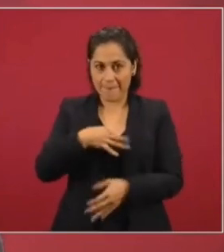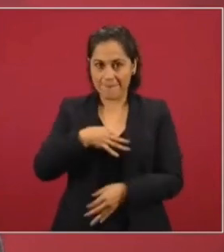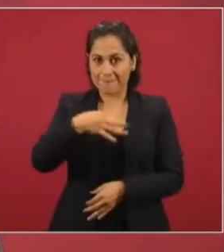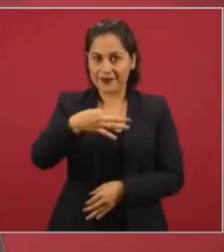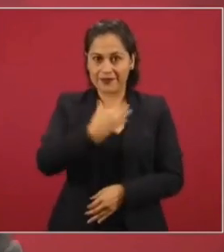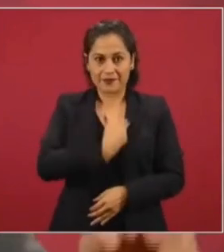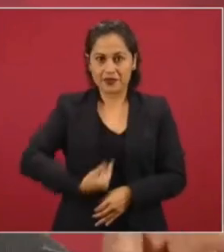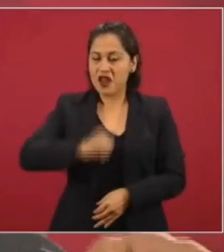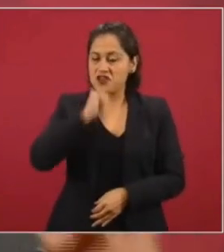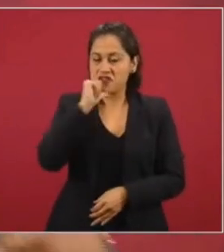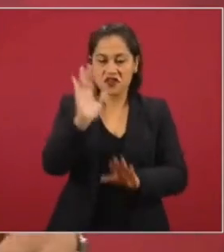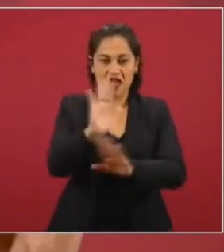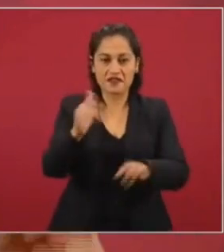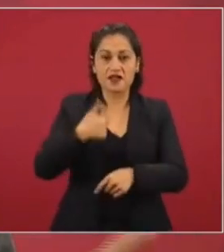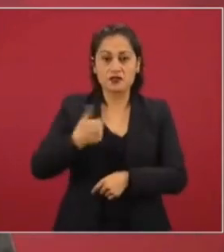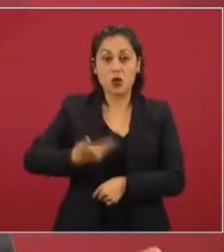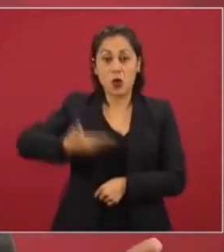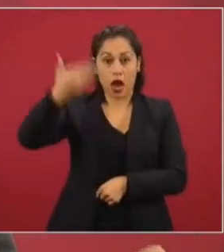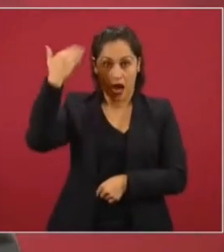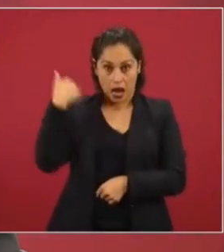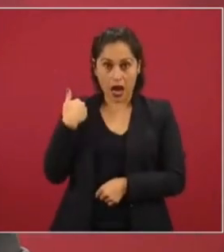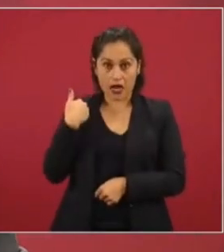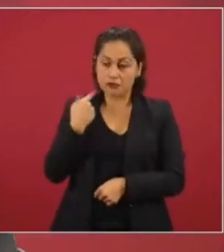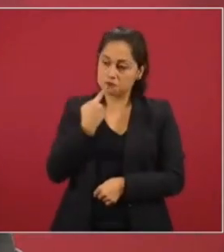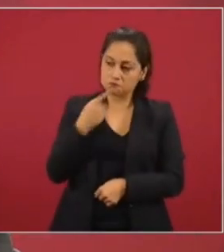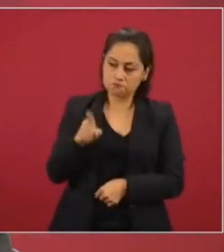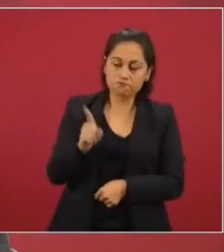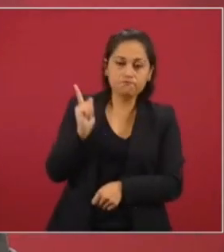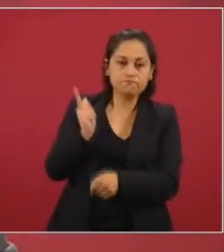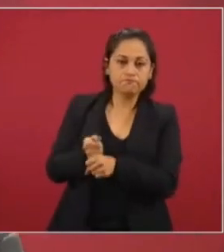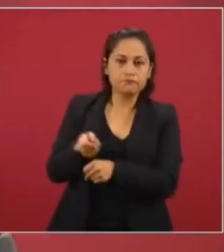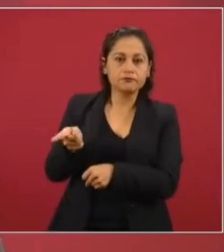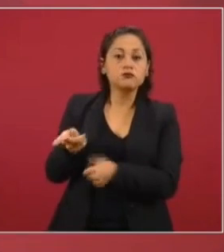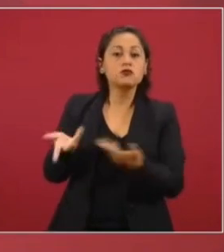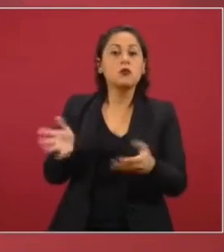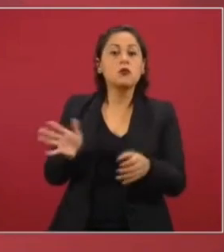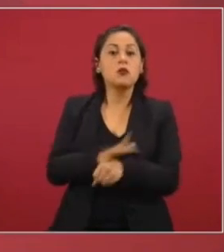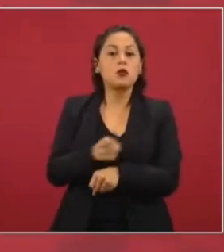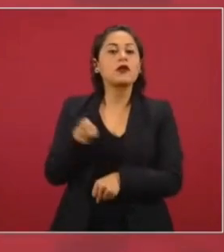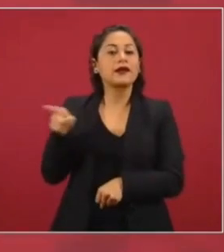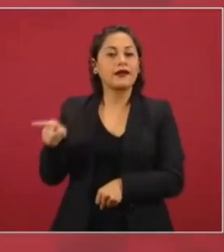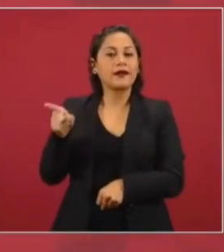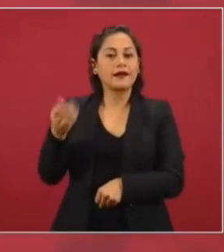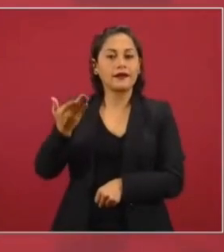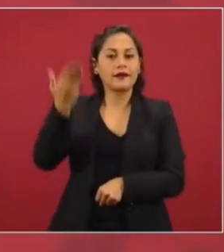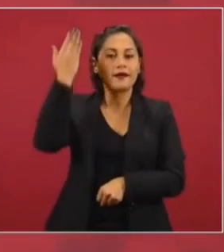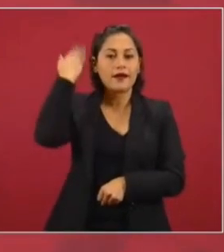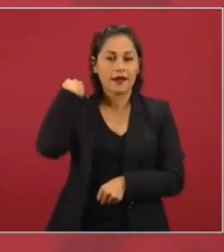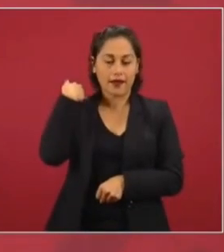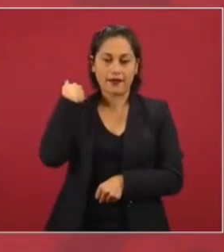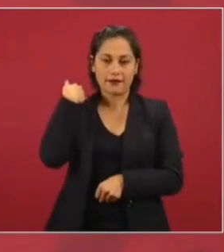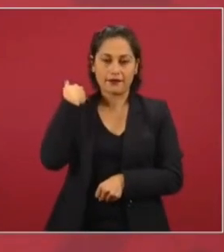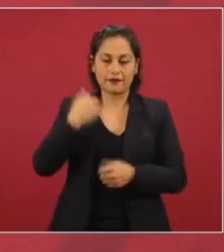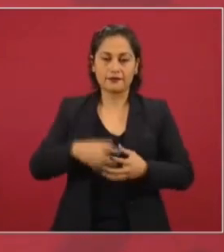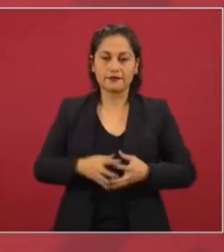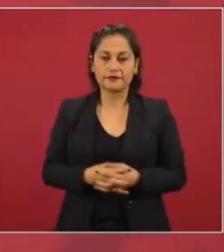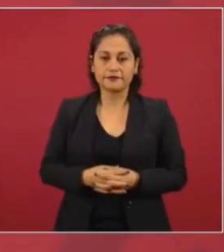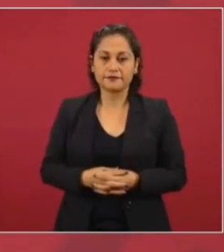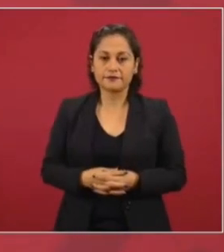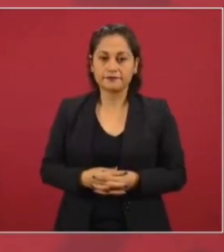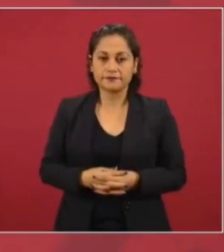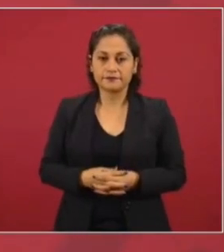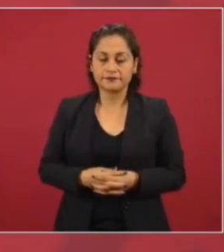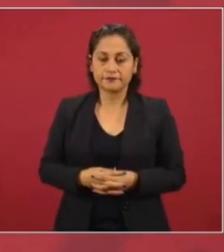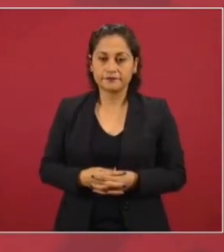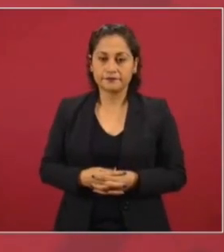porque vendió una planta que era